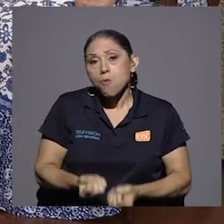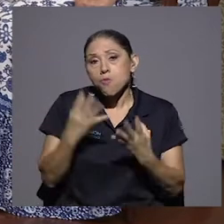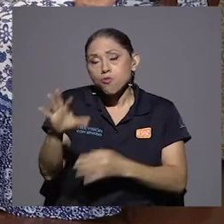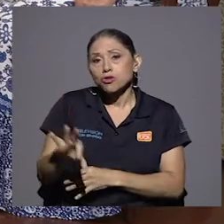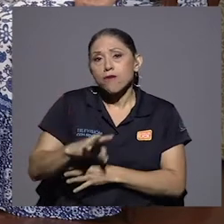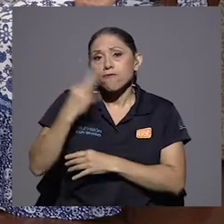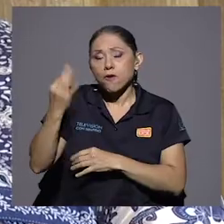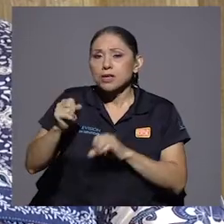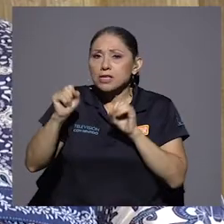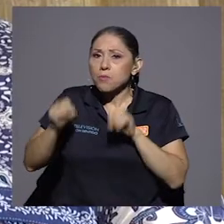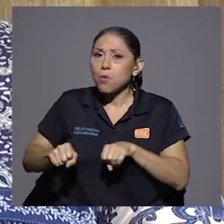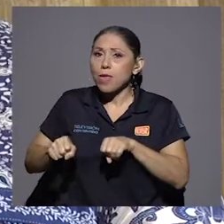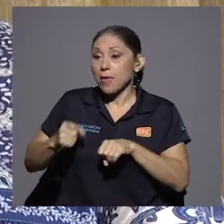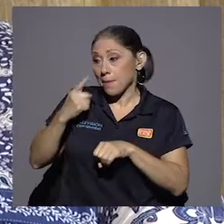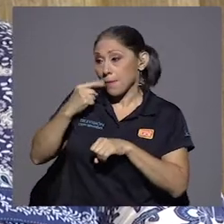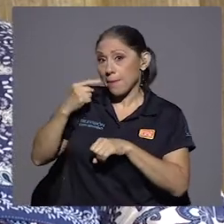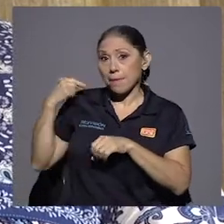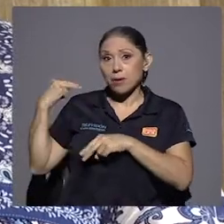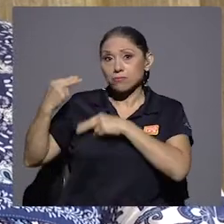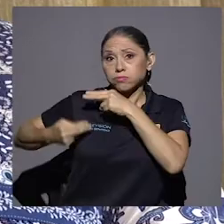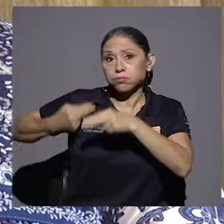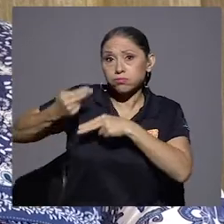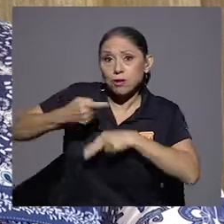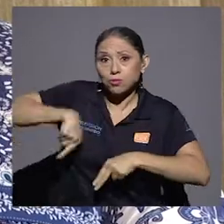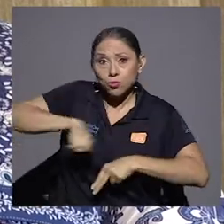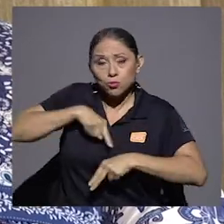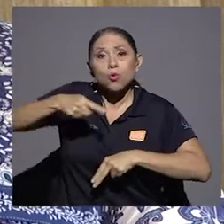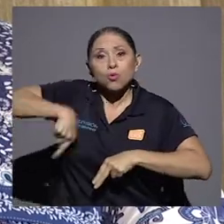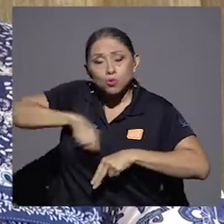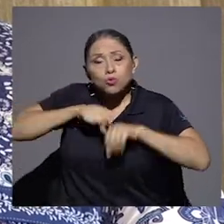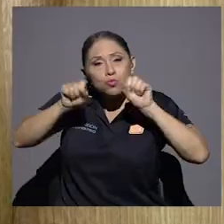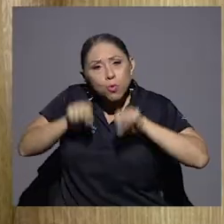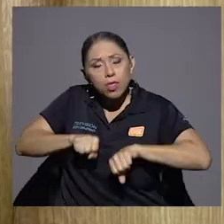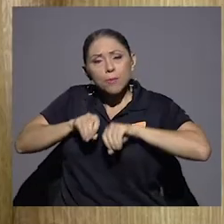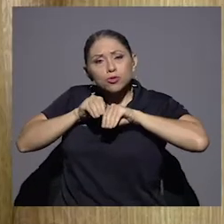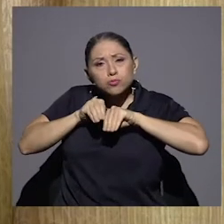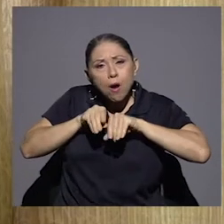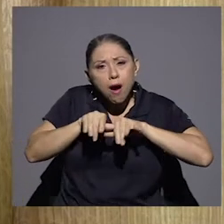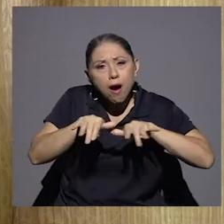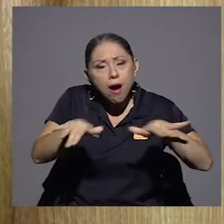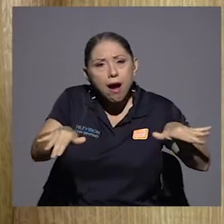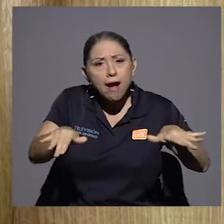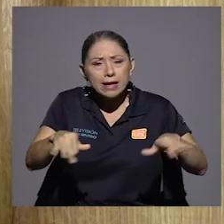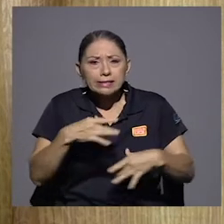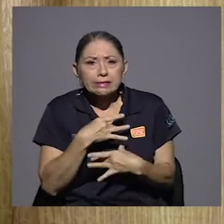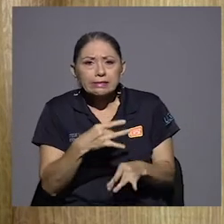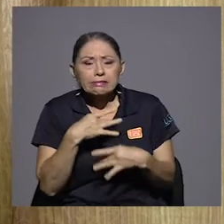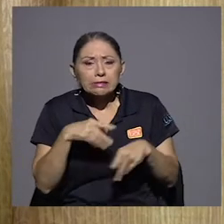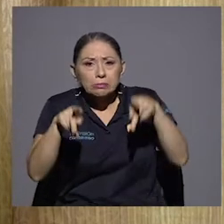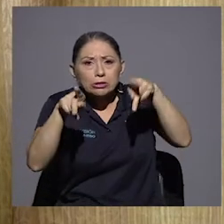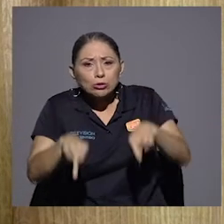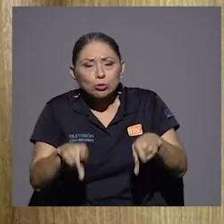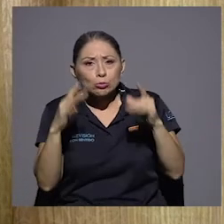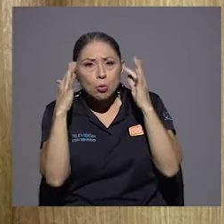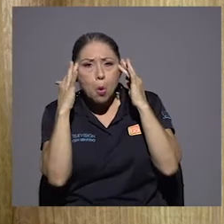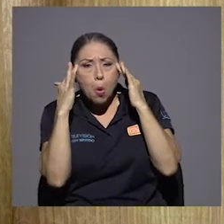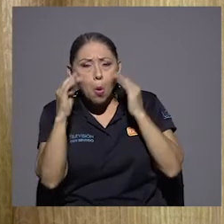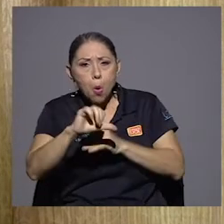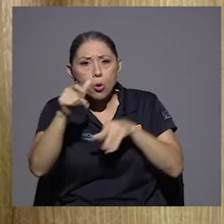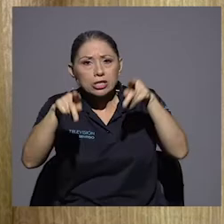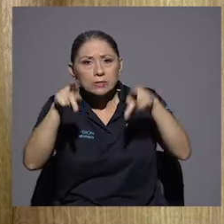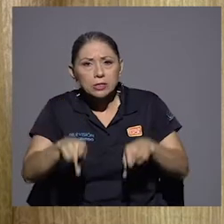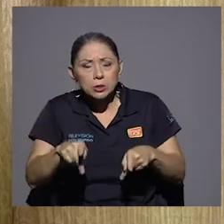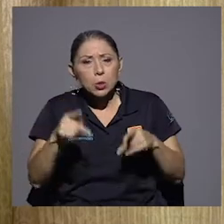ese legado tan fuerte que nos dejó papá, de humanidad, de preocupación por los demás. Y creo que la educación